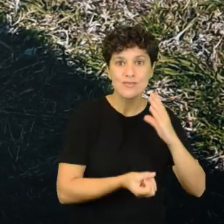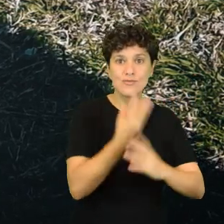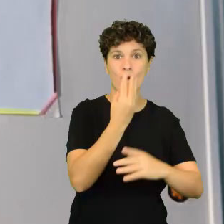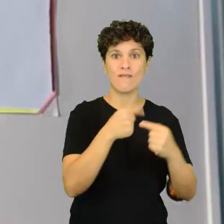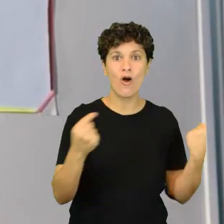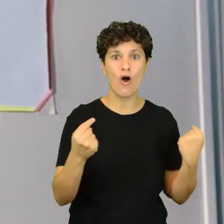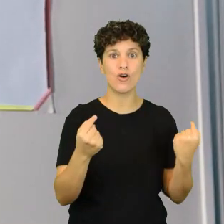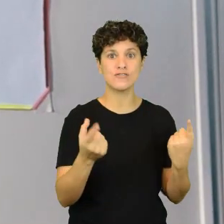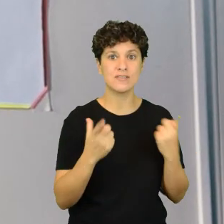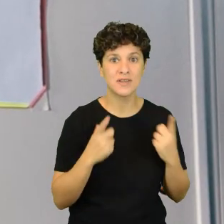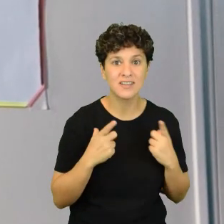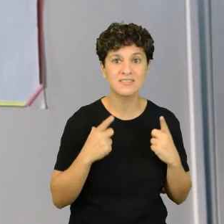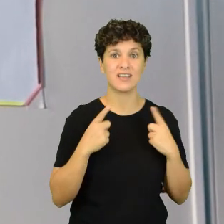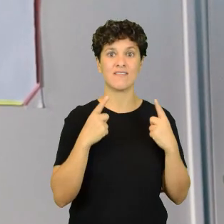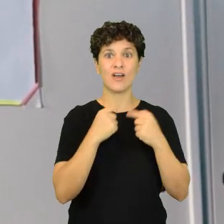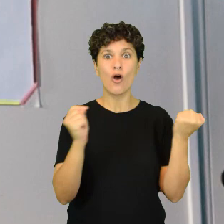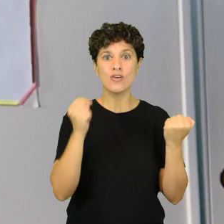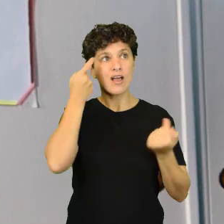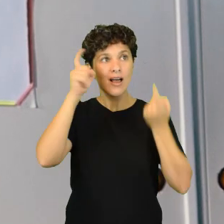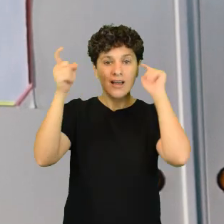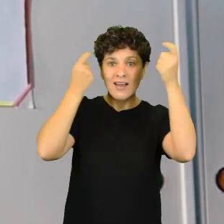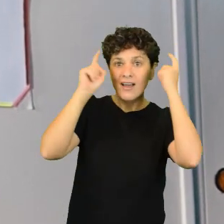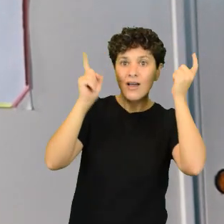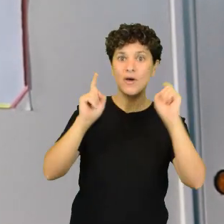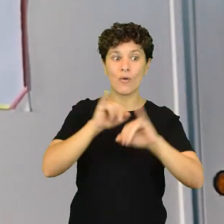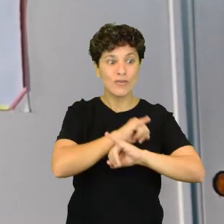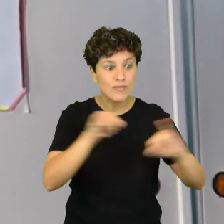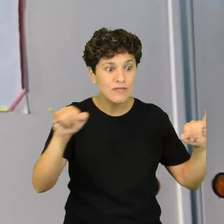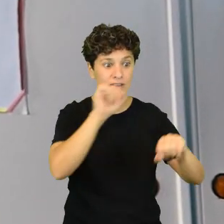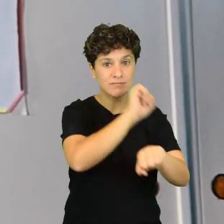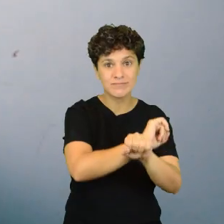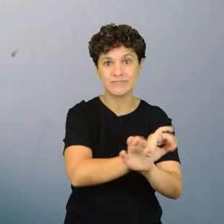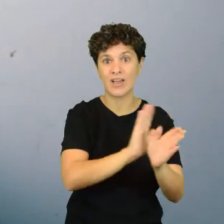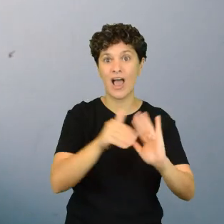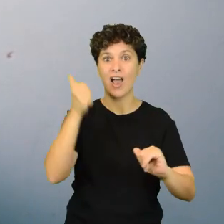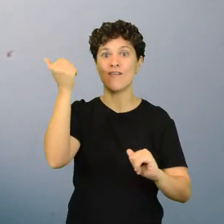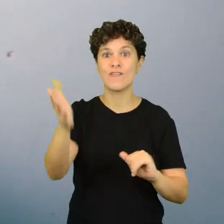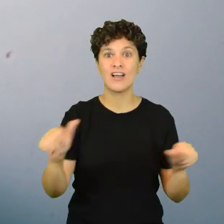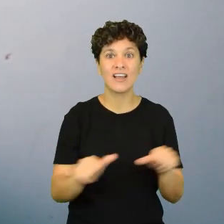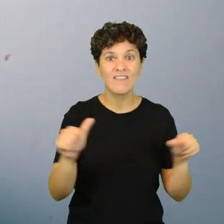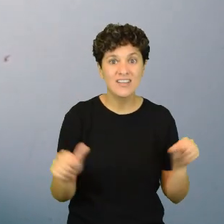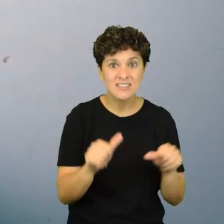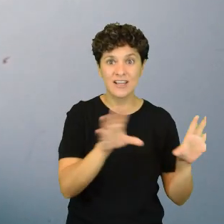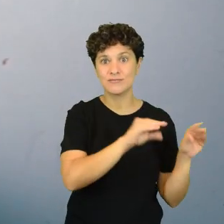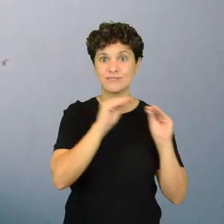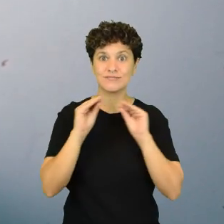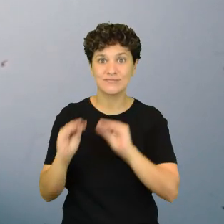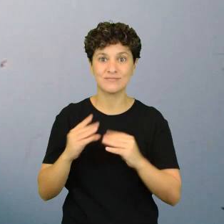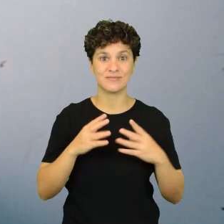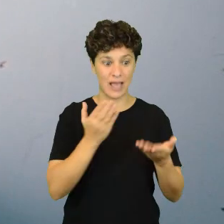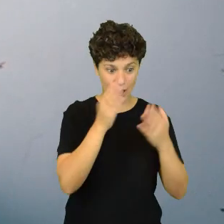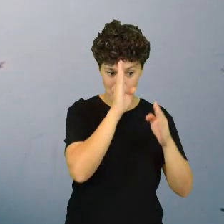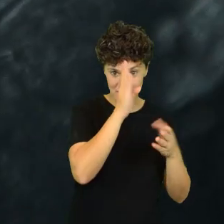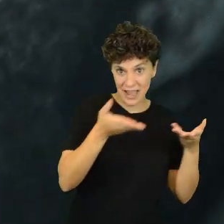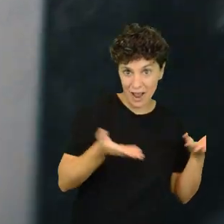montón de cosas, ideas que se te ocurren para cuando salgas, y que lo llevas a cabo gracias a lo que aprendiste acá, lo que estudiaste, porque no siempre lo malo,